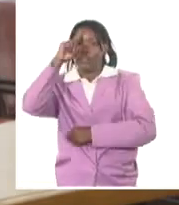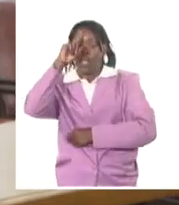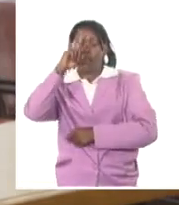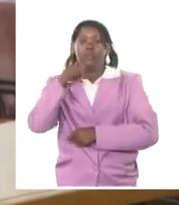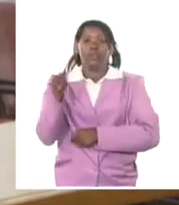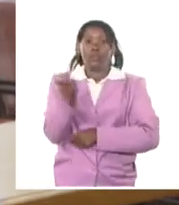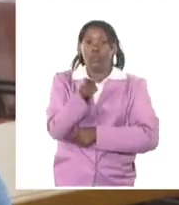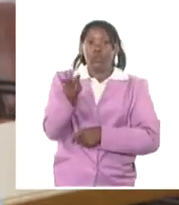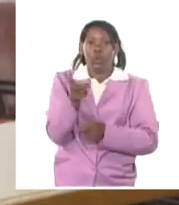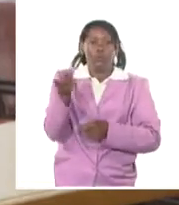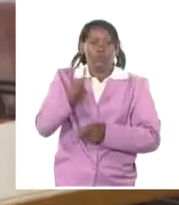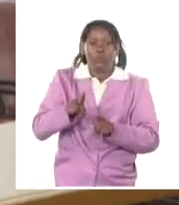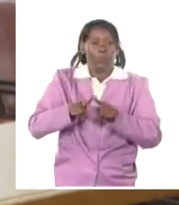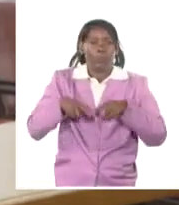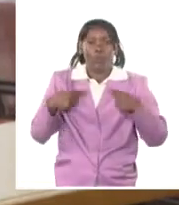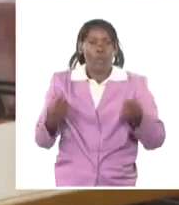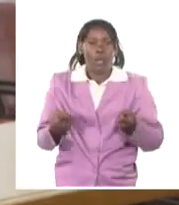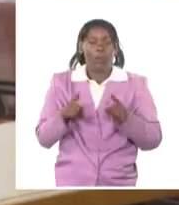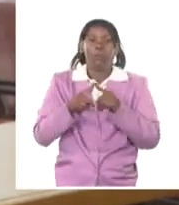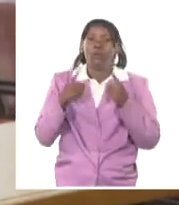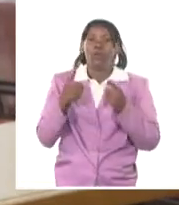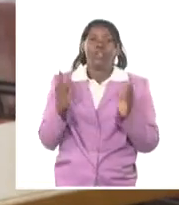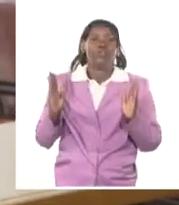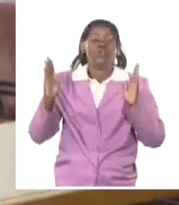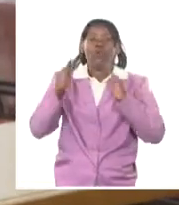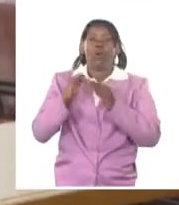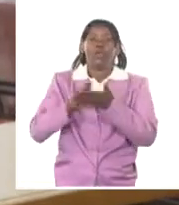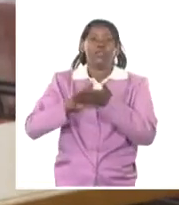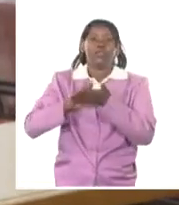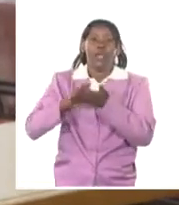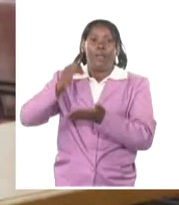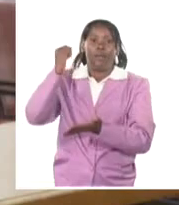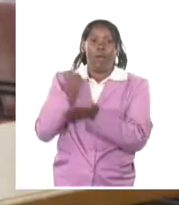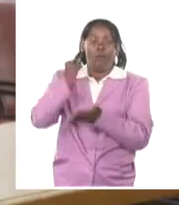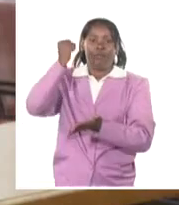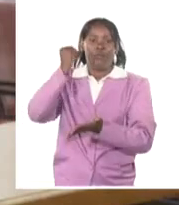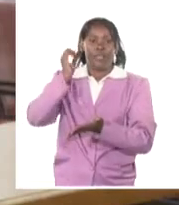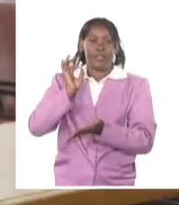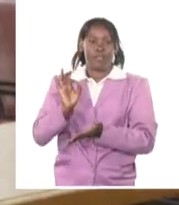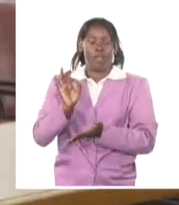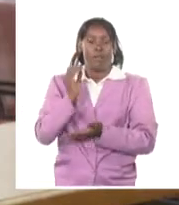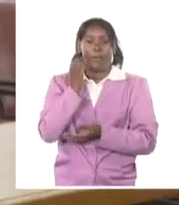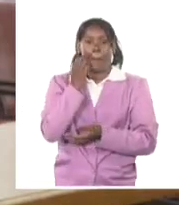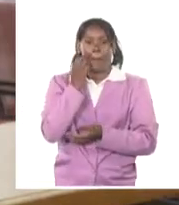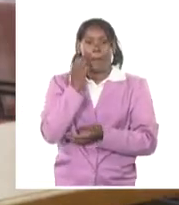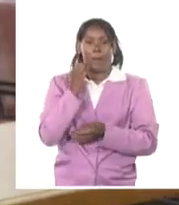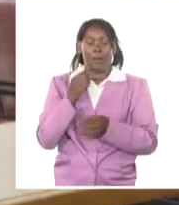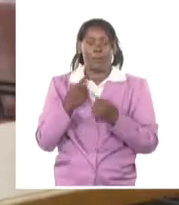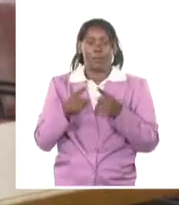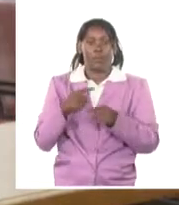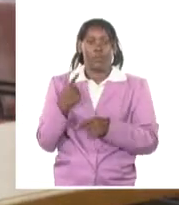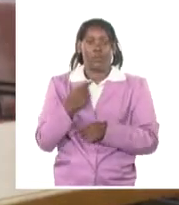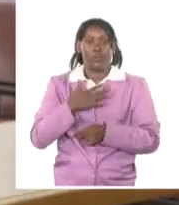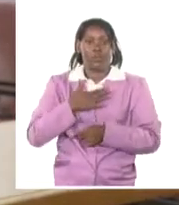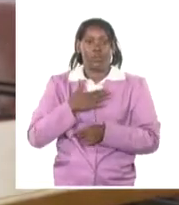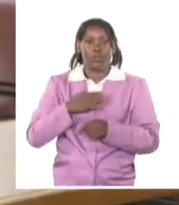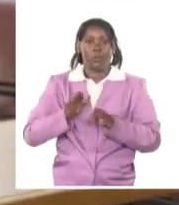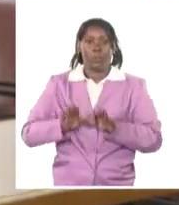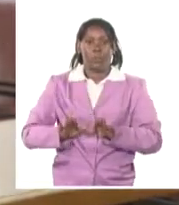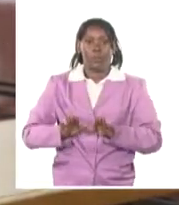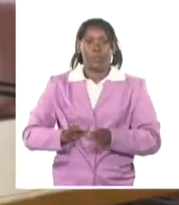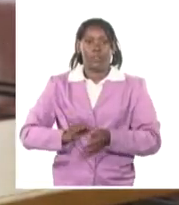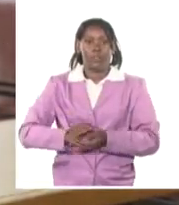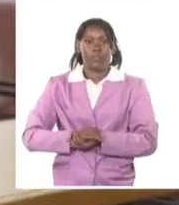que no teníamos compromisos firmes de poder tener el combustible, tener